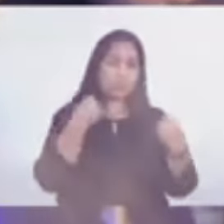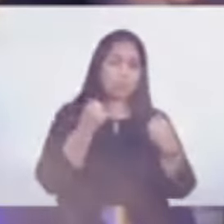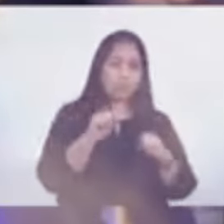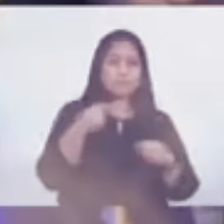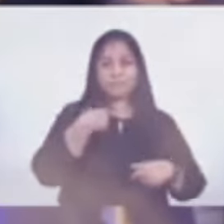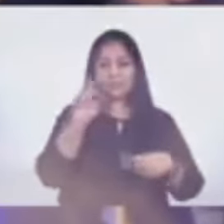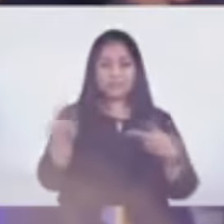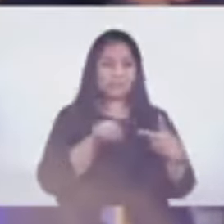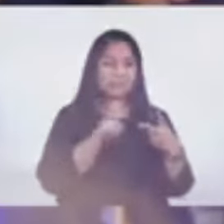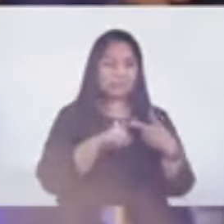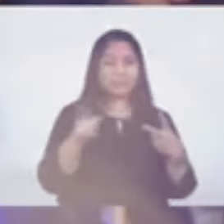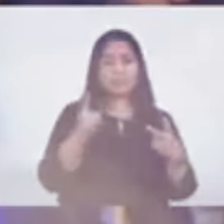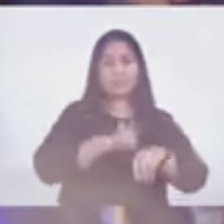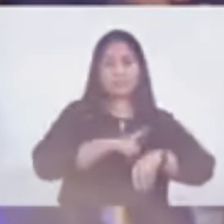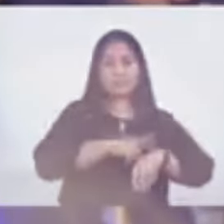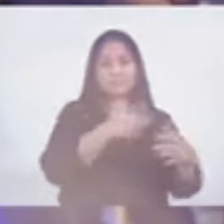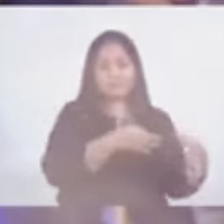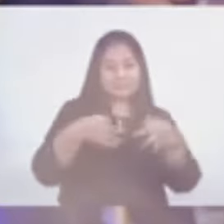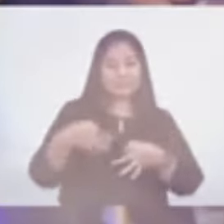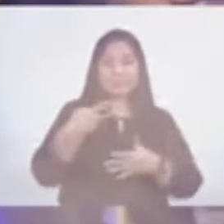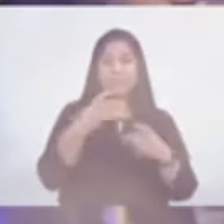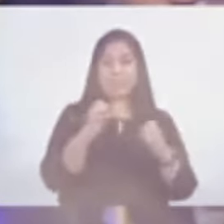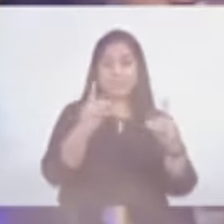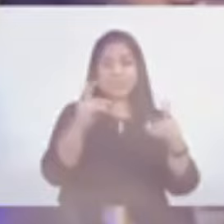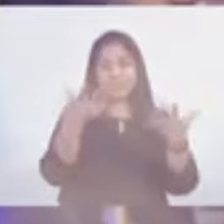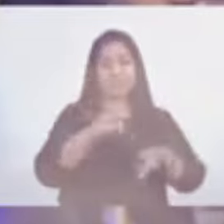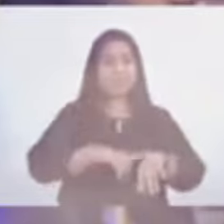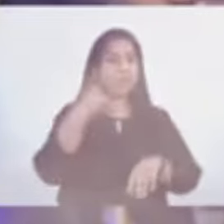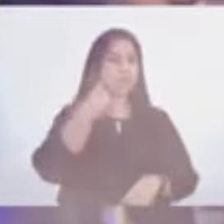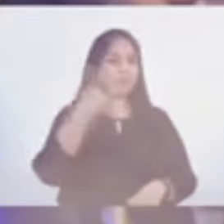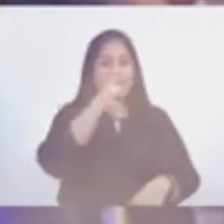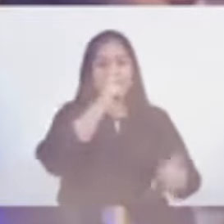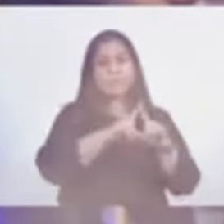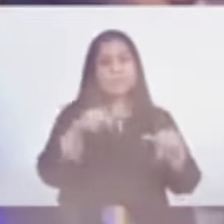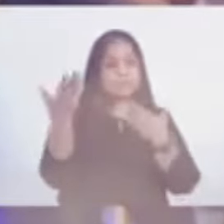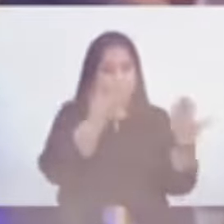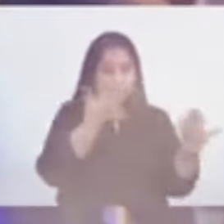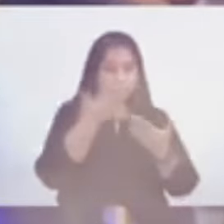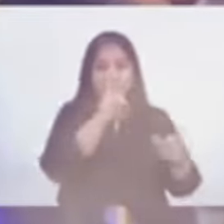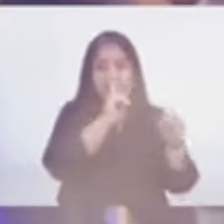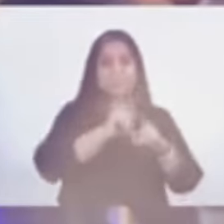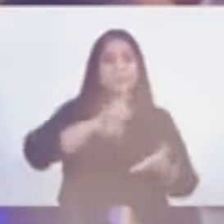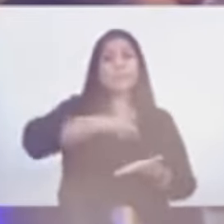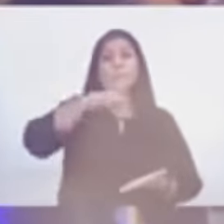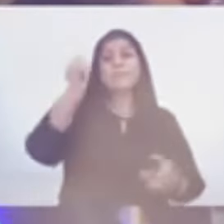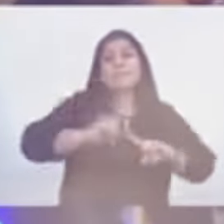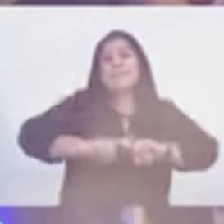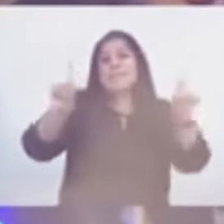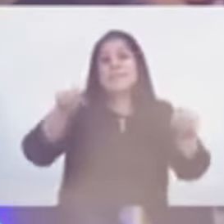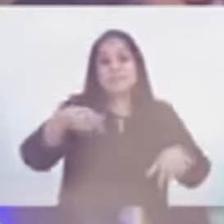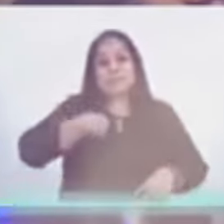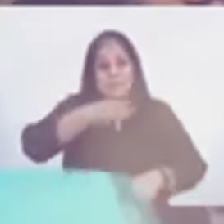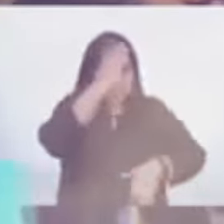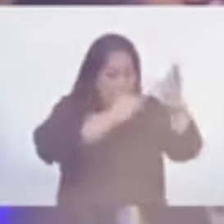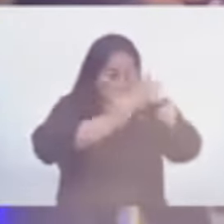la segunda etapa de mi educación, ya la etapa universitaria, estudiando en un país distinto del que tuve que